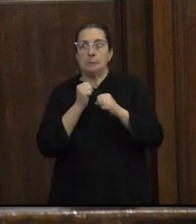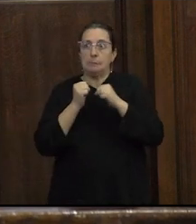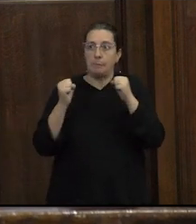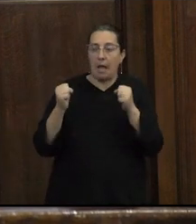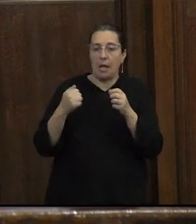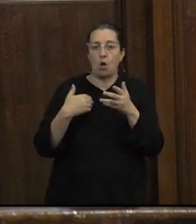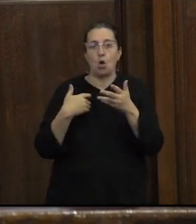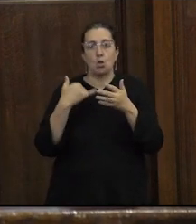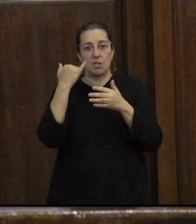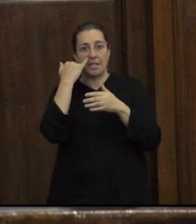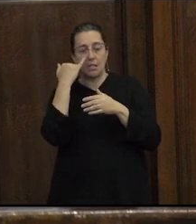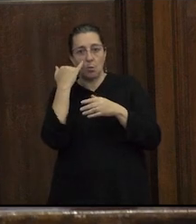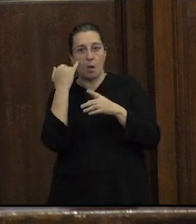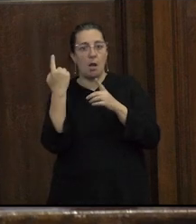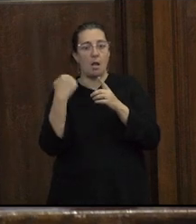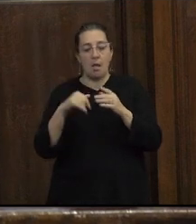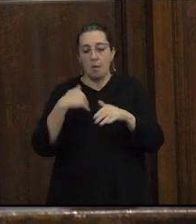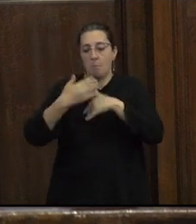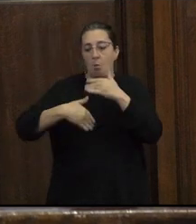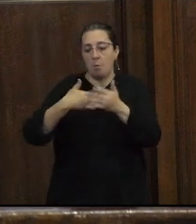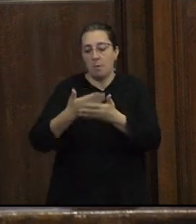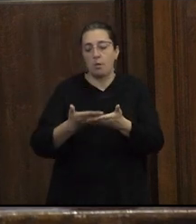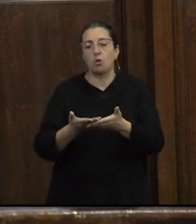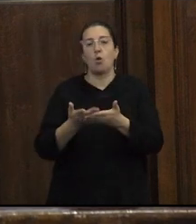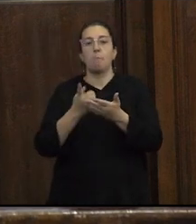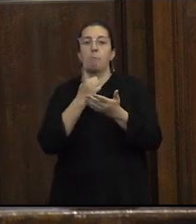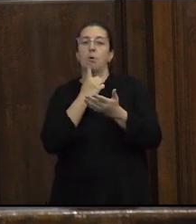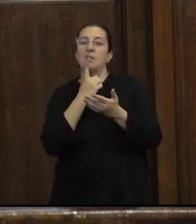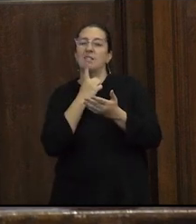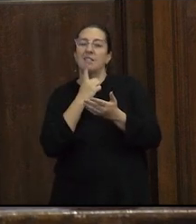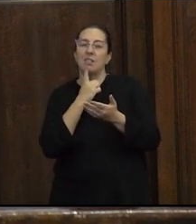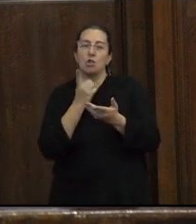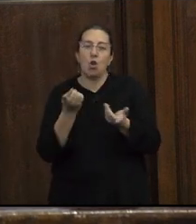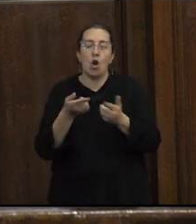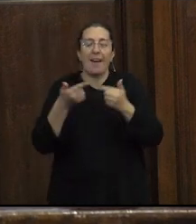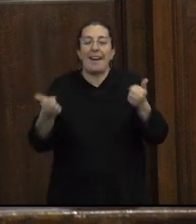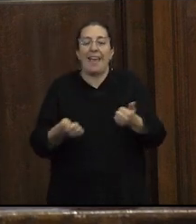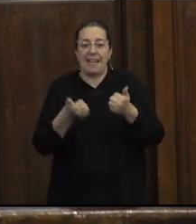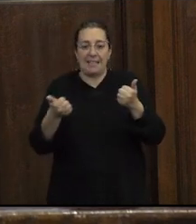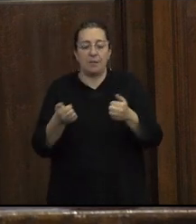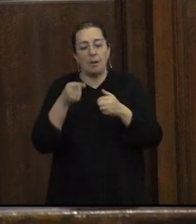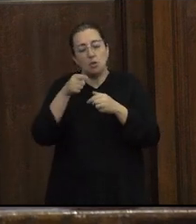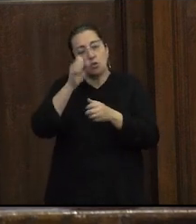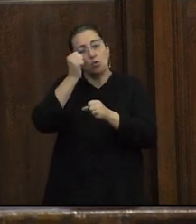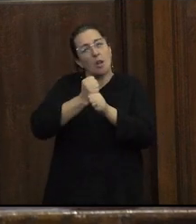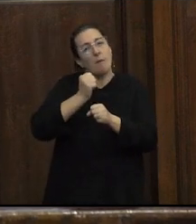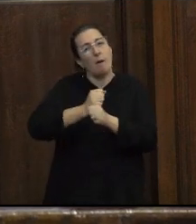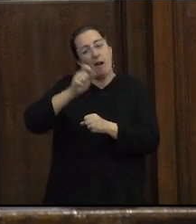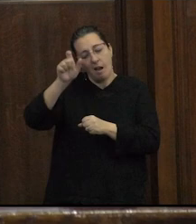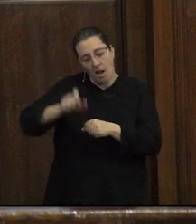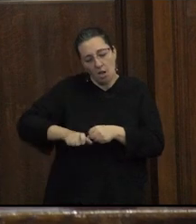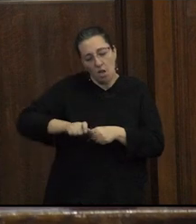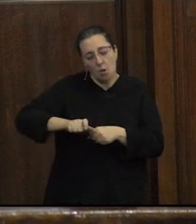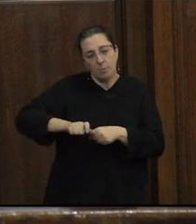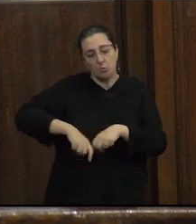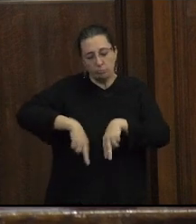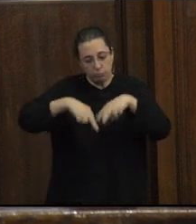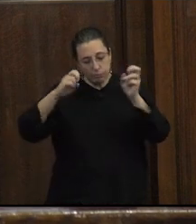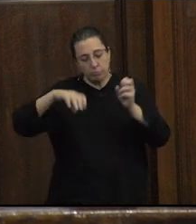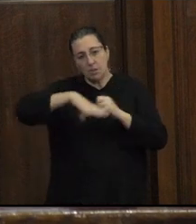movimientos de politización reactiva este concepto de politización reactiva lo trabaja un sociólogo cordobés Juan Marco Bayone